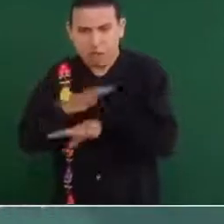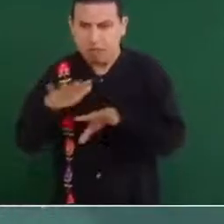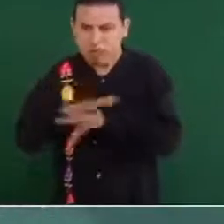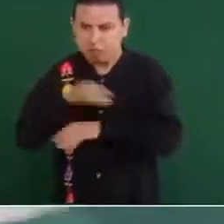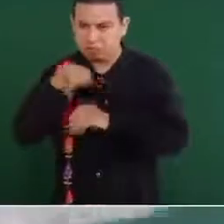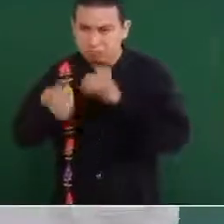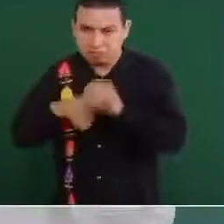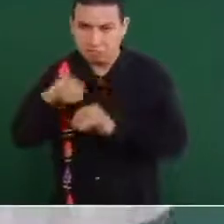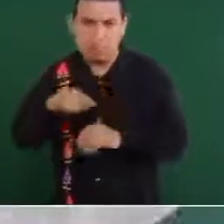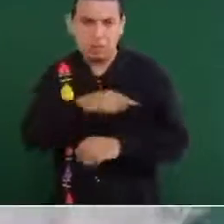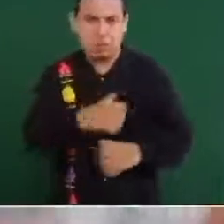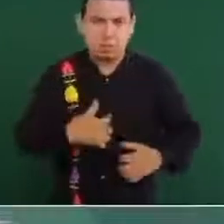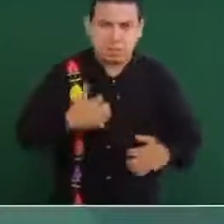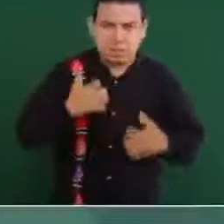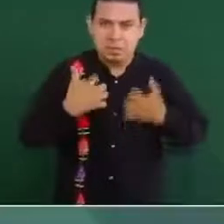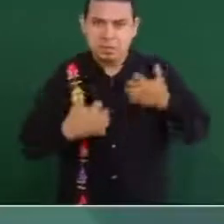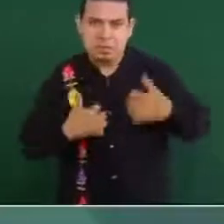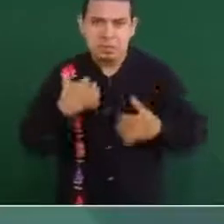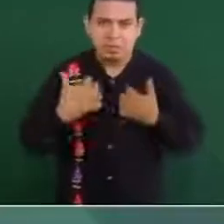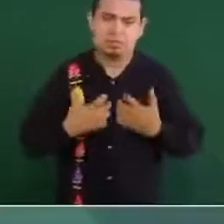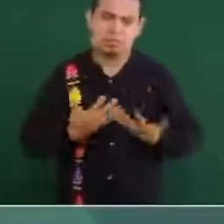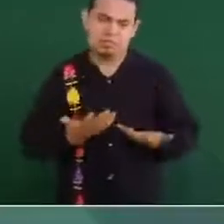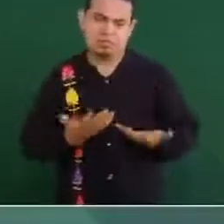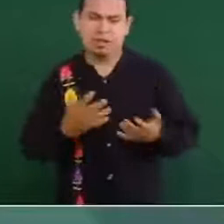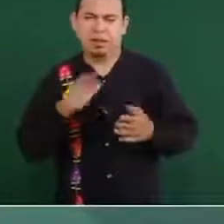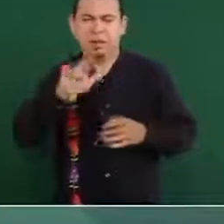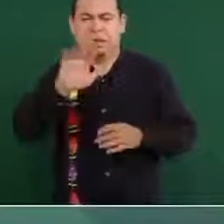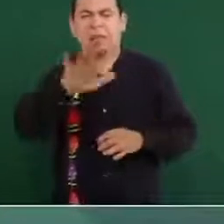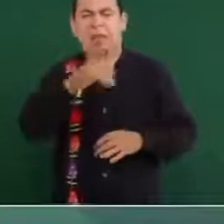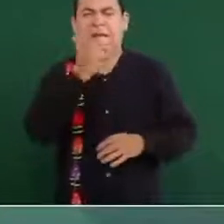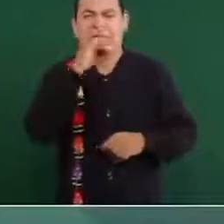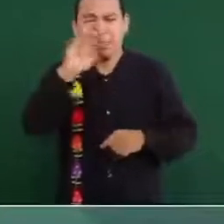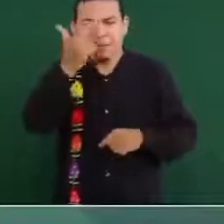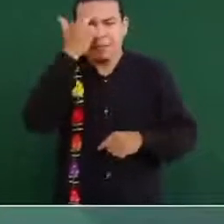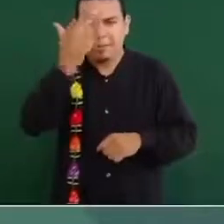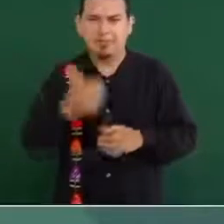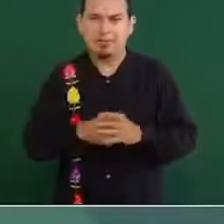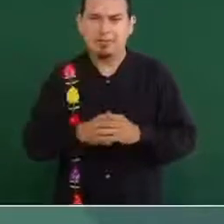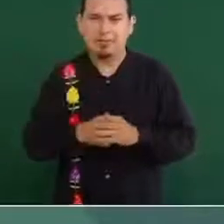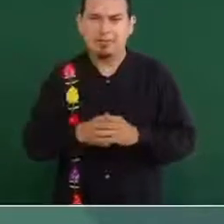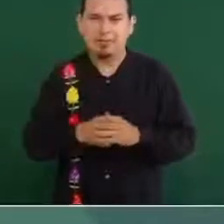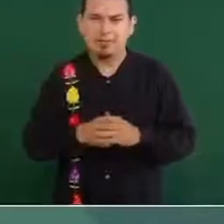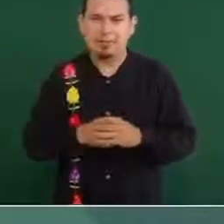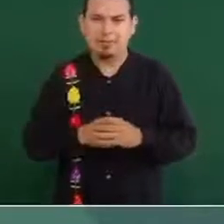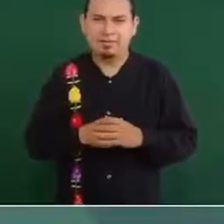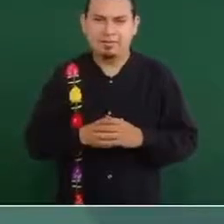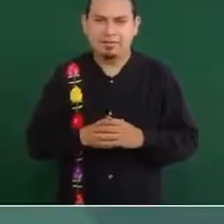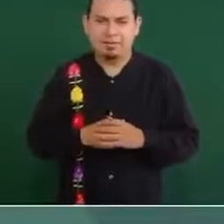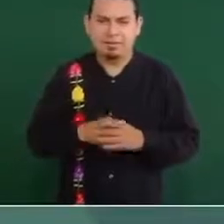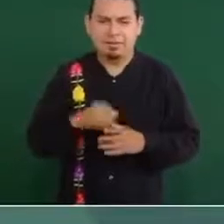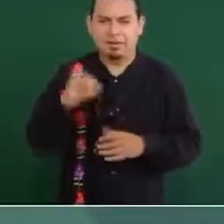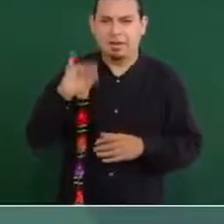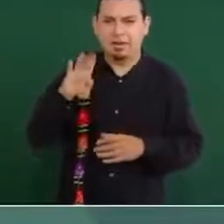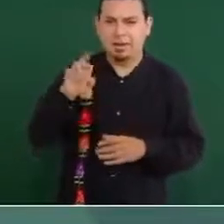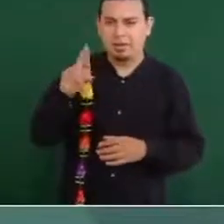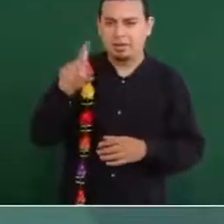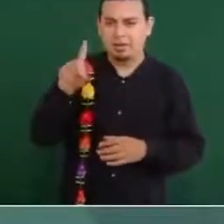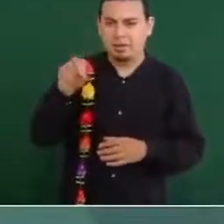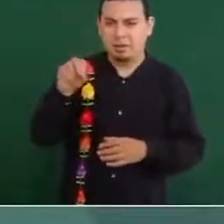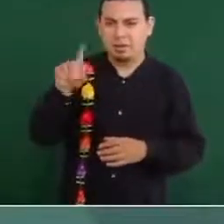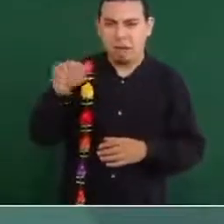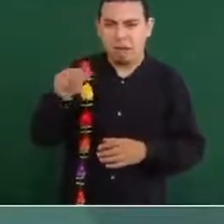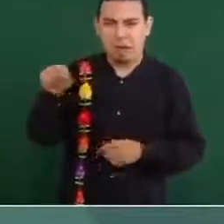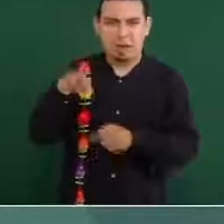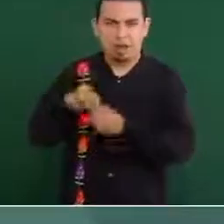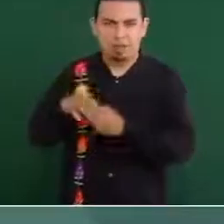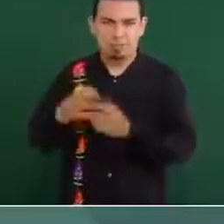decidieron votar a favor de Iberdrola, en vez de